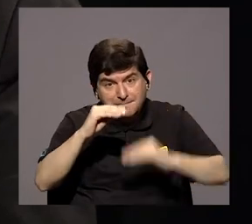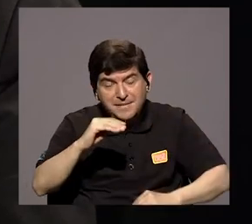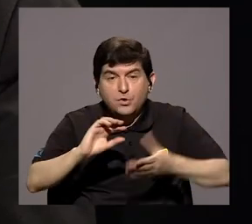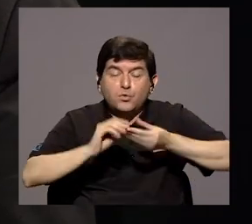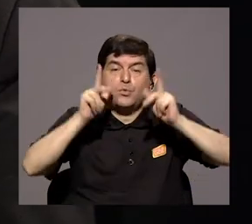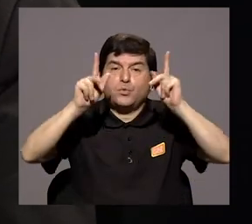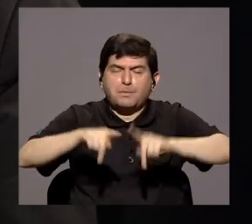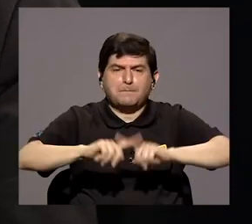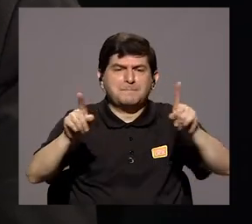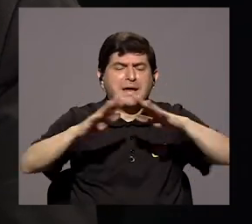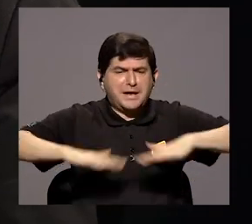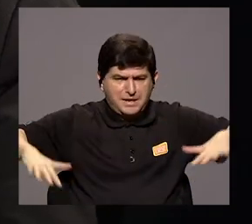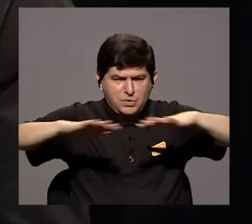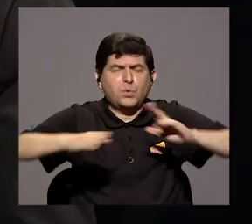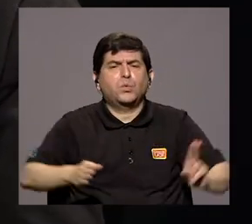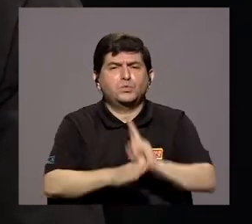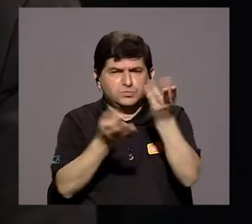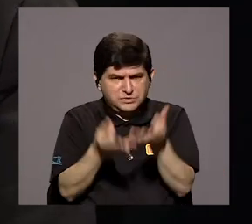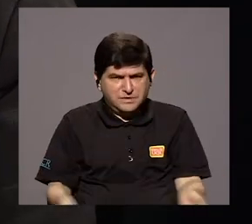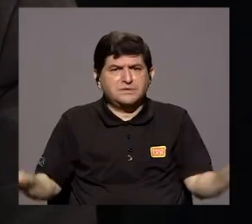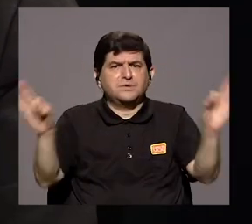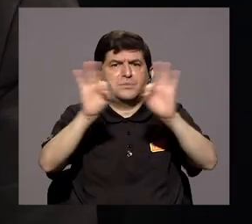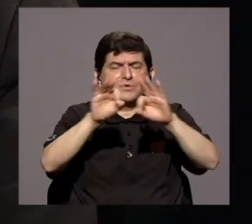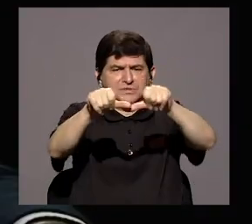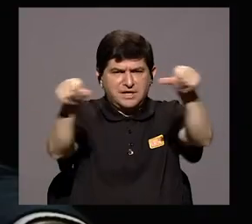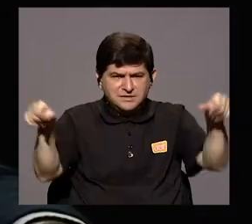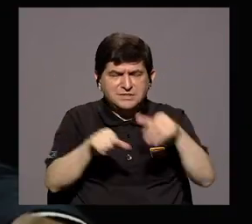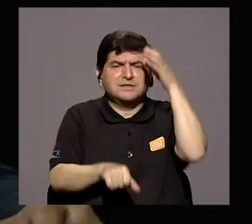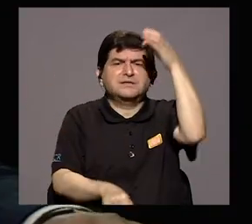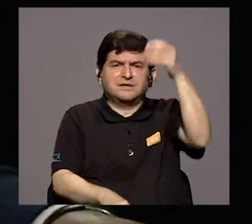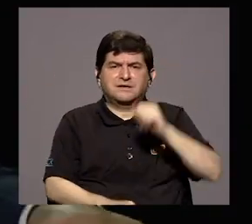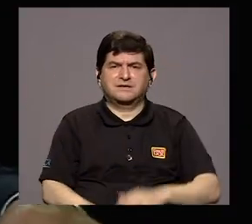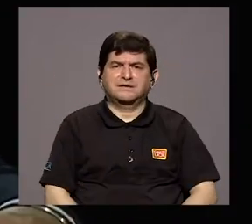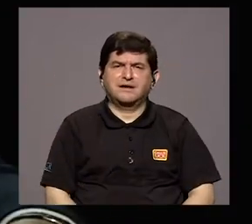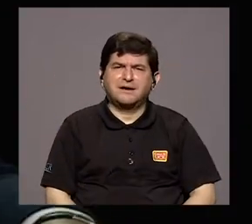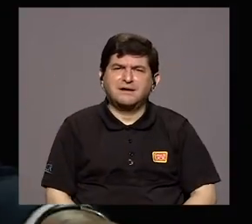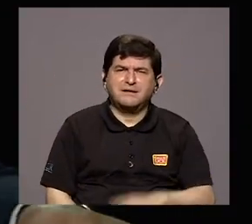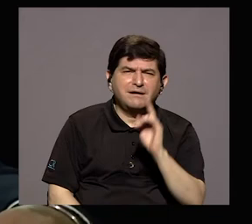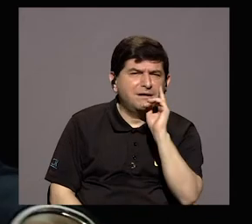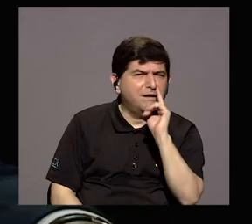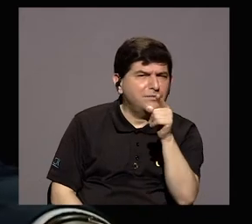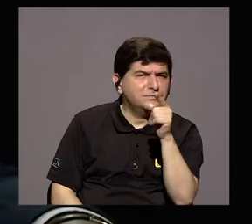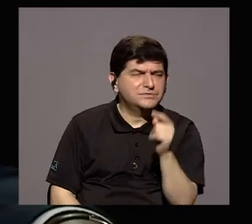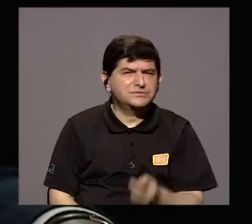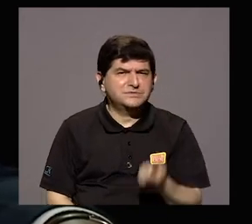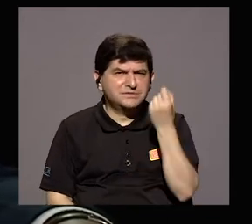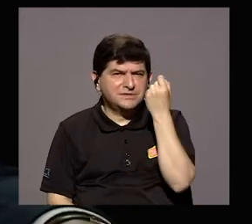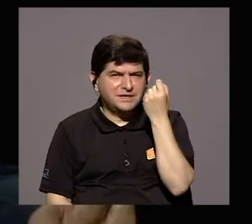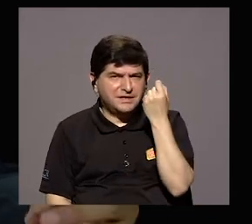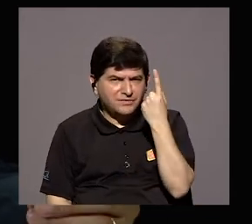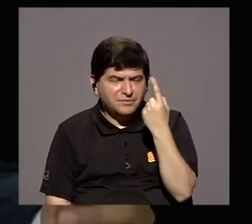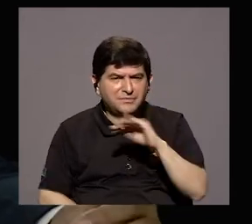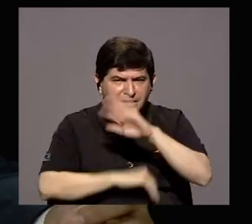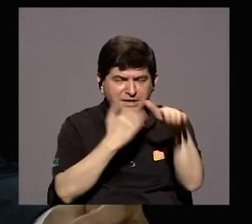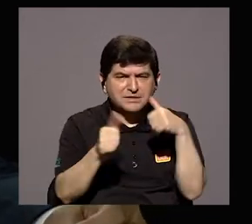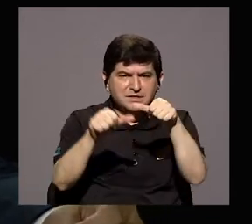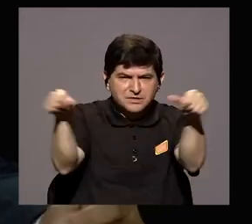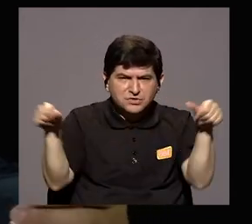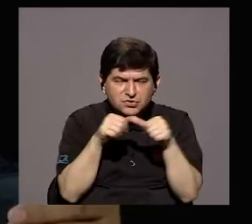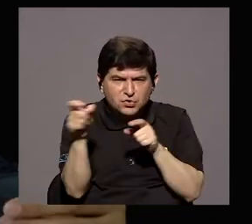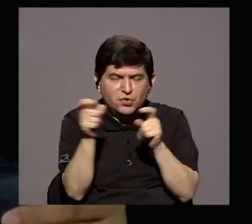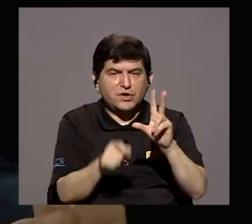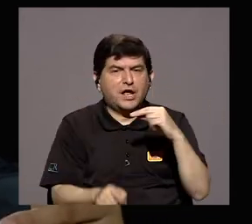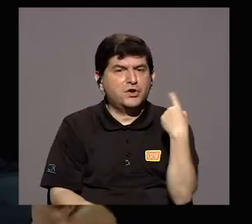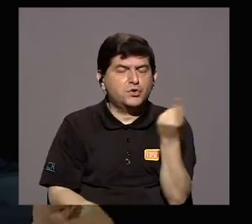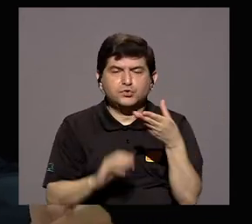escenarios que son tan importantes para el sector cultural. Usted que se entiende con todo lo administrativo y que no solamente ve